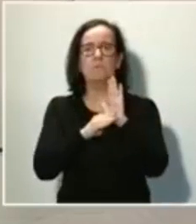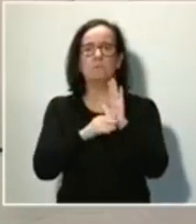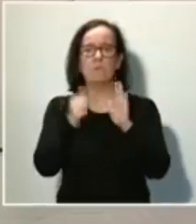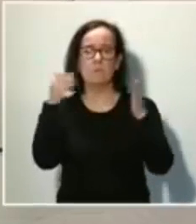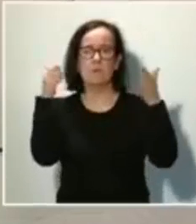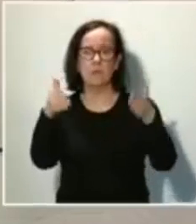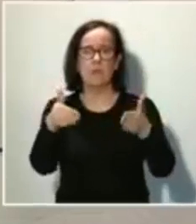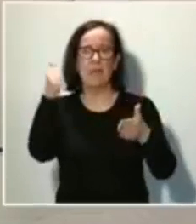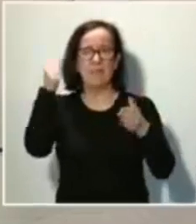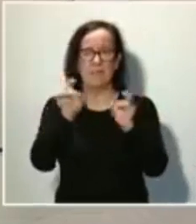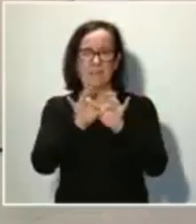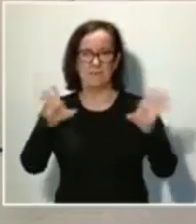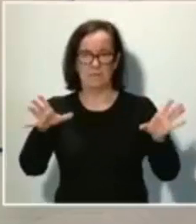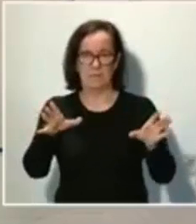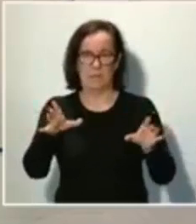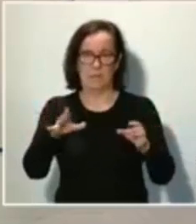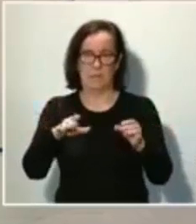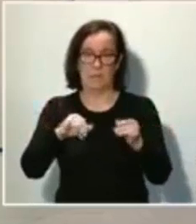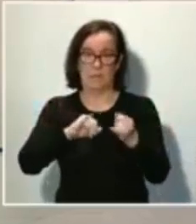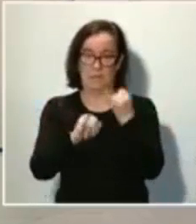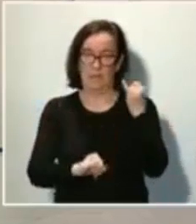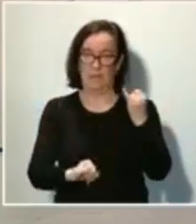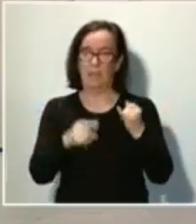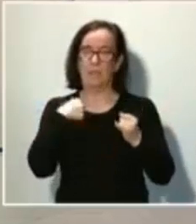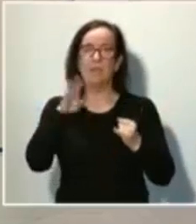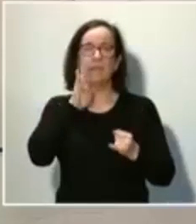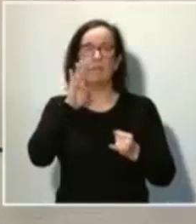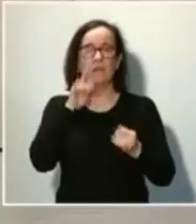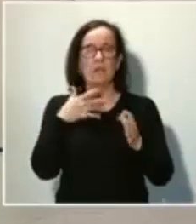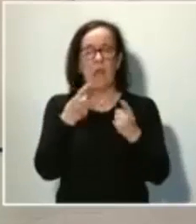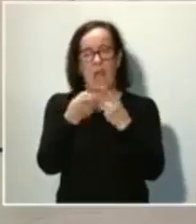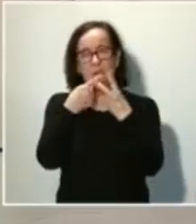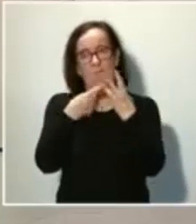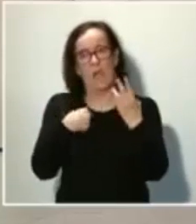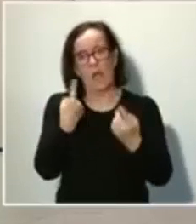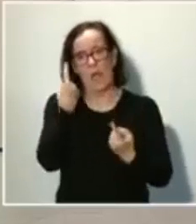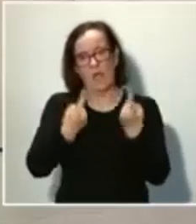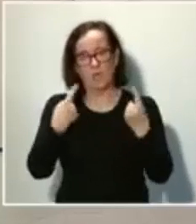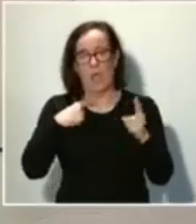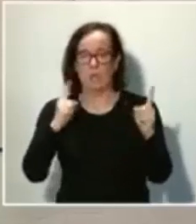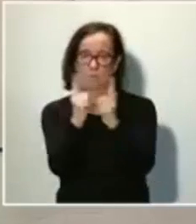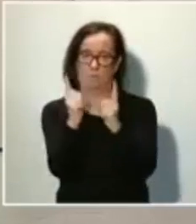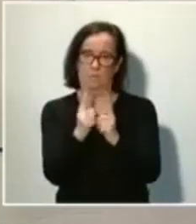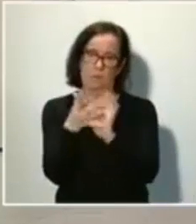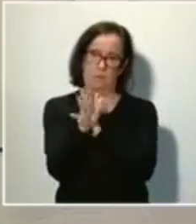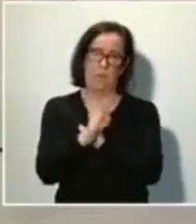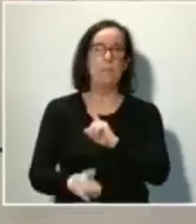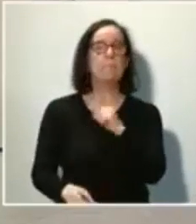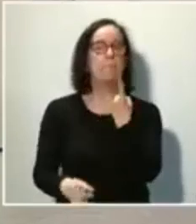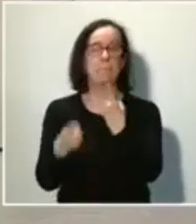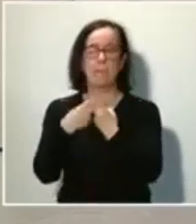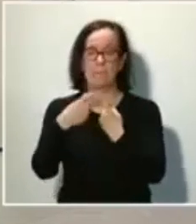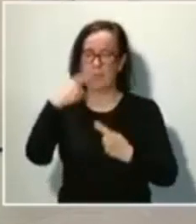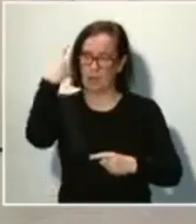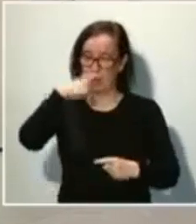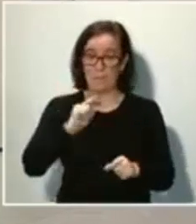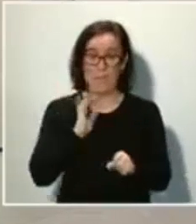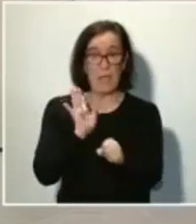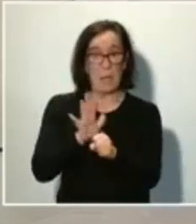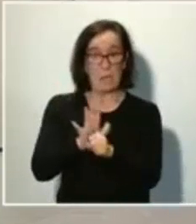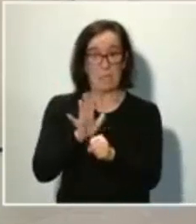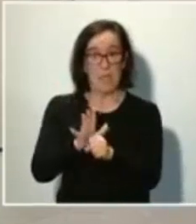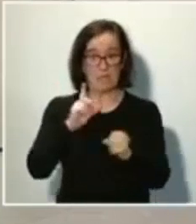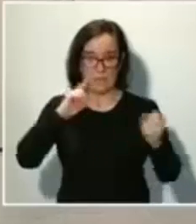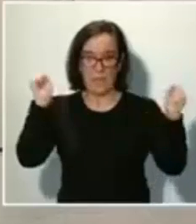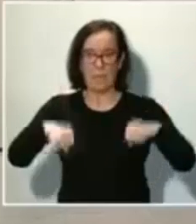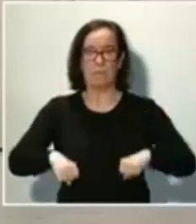vulnerables ante la crisis. Quiero referirme a alguna de ellas con brevedad. En primer lugar, como saben, el martes aprobamos